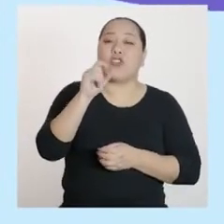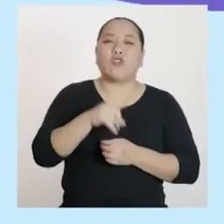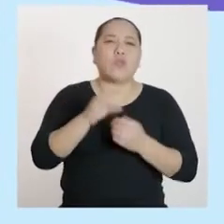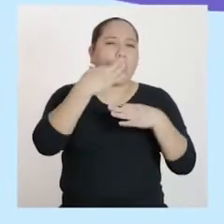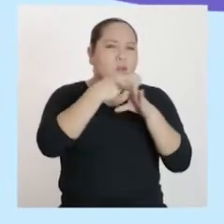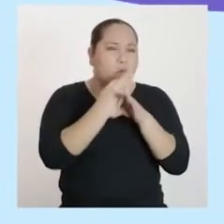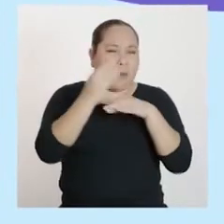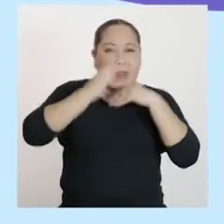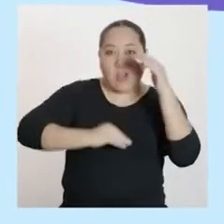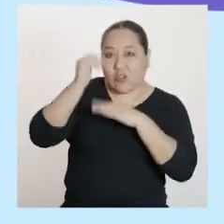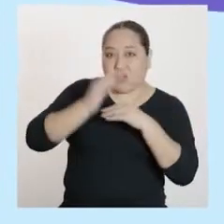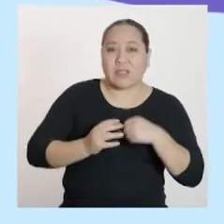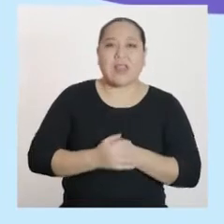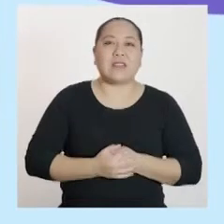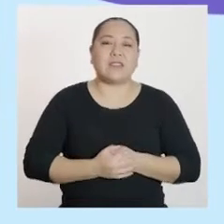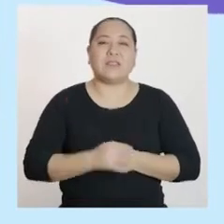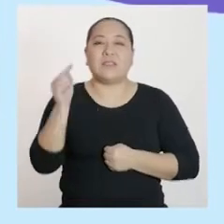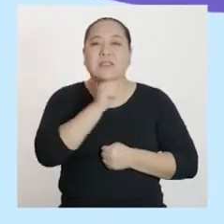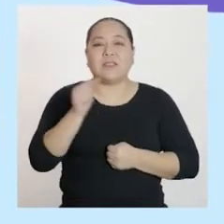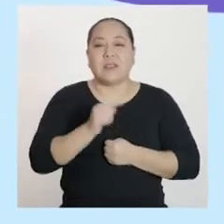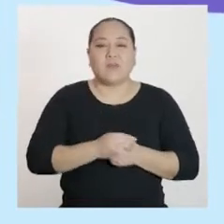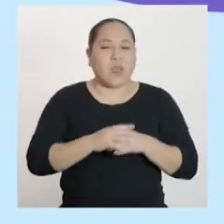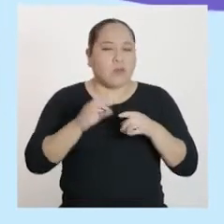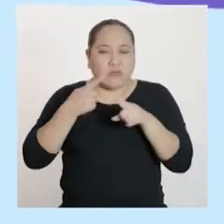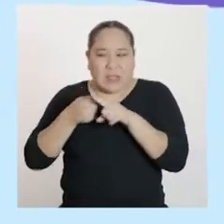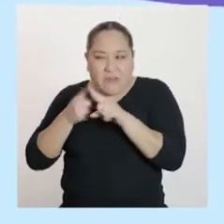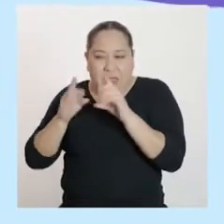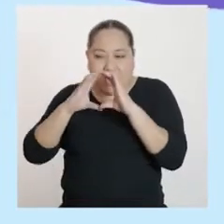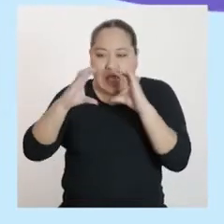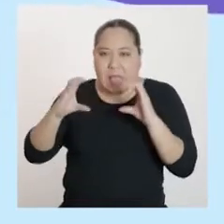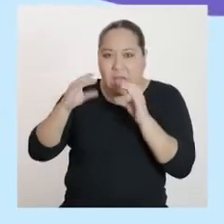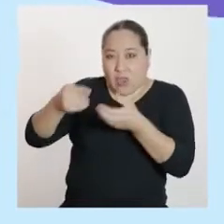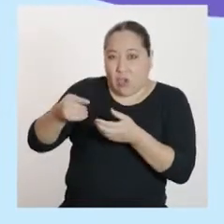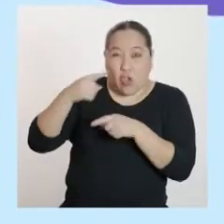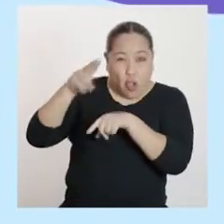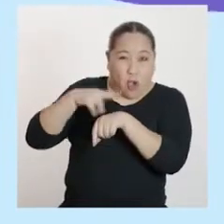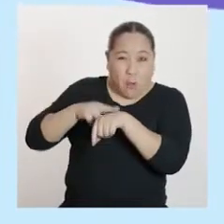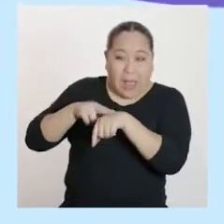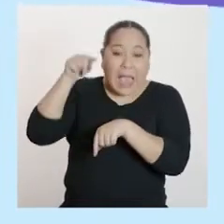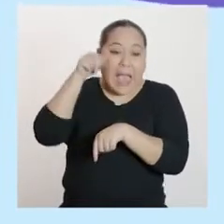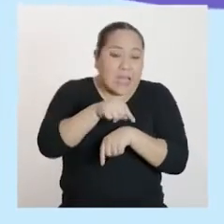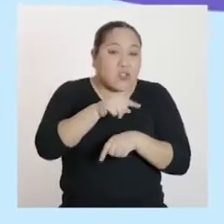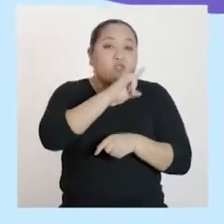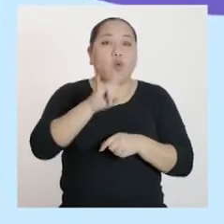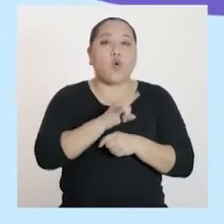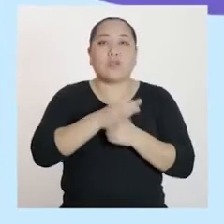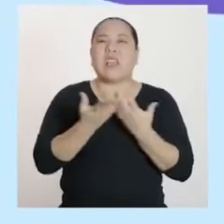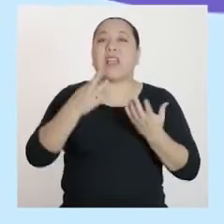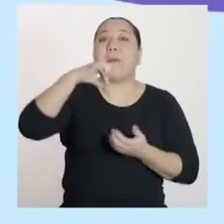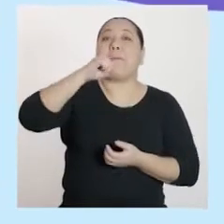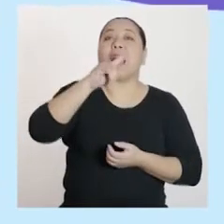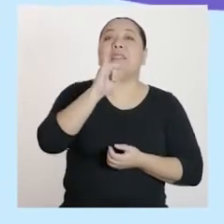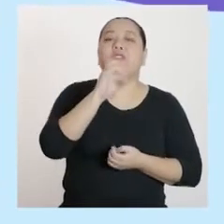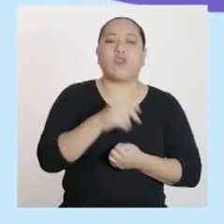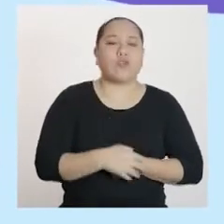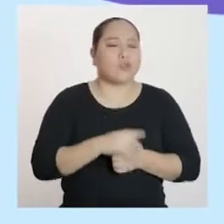la construcción. En lugar de ladrillo convencional, estos ladrillos le dan uso a los residuos que genera la industria del plástico. No